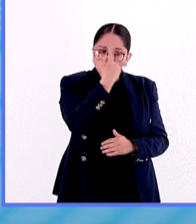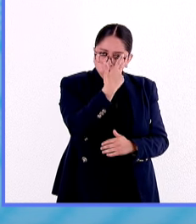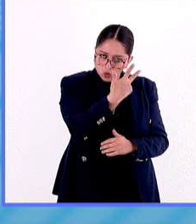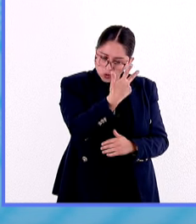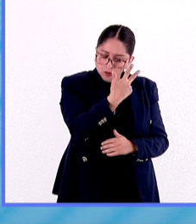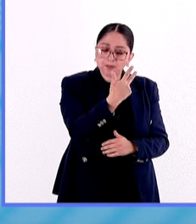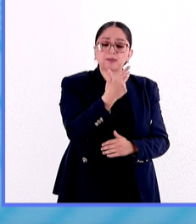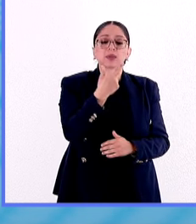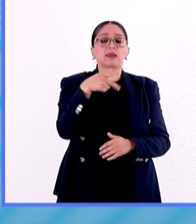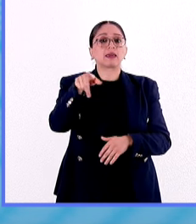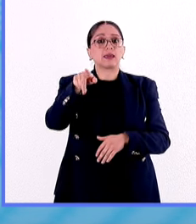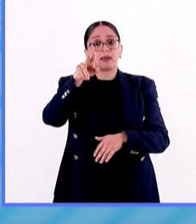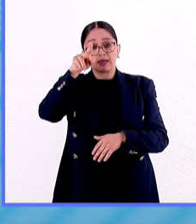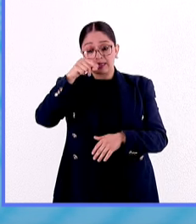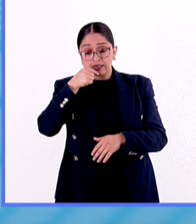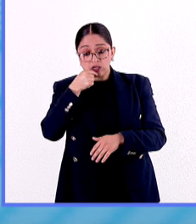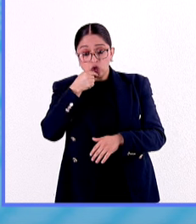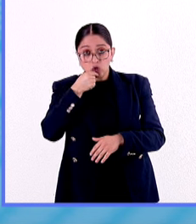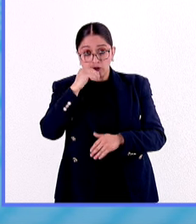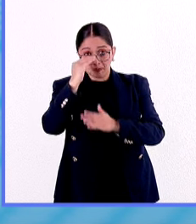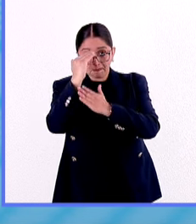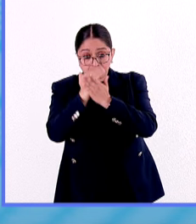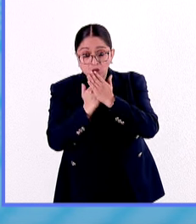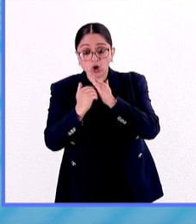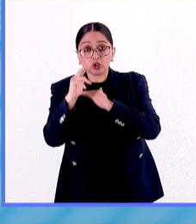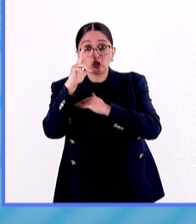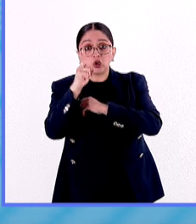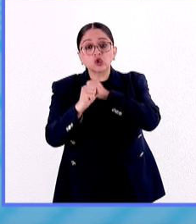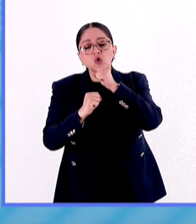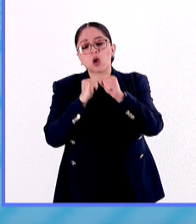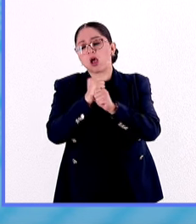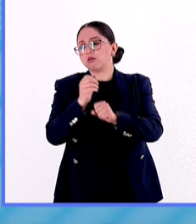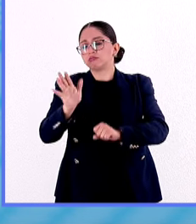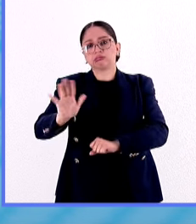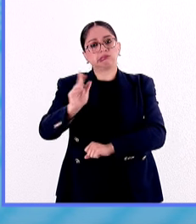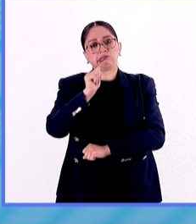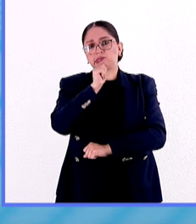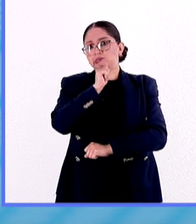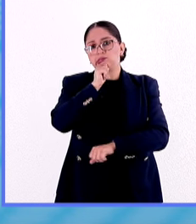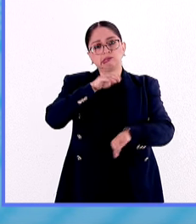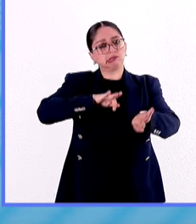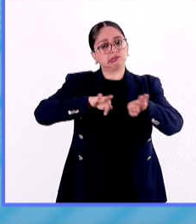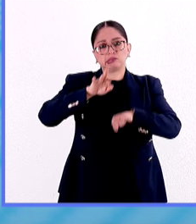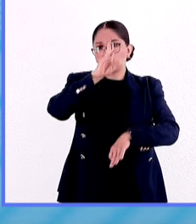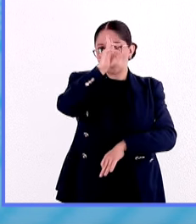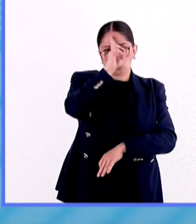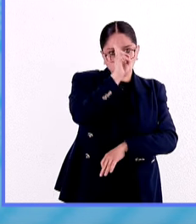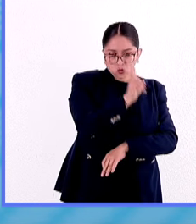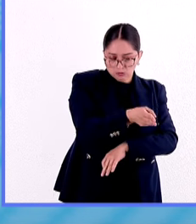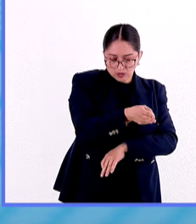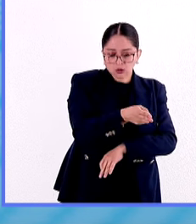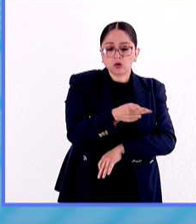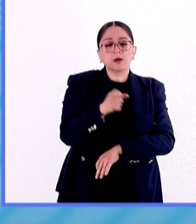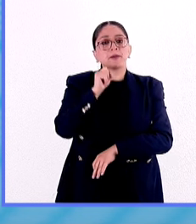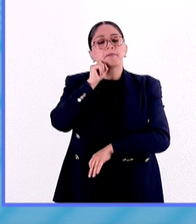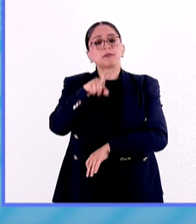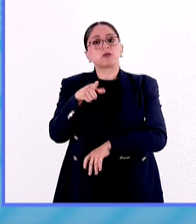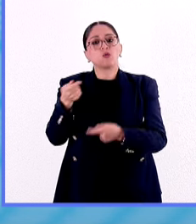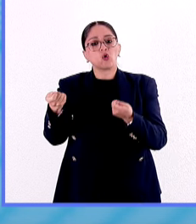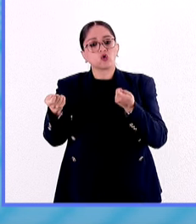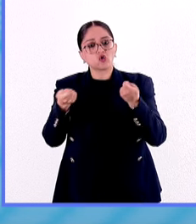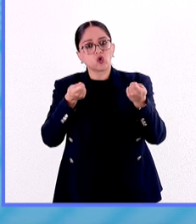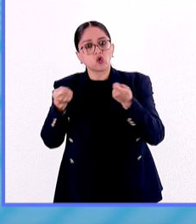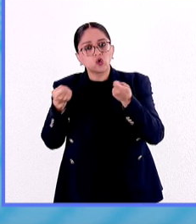de niños menores de edad, se regulaba el ejercicio de la